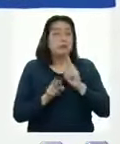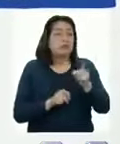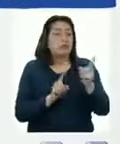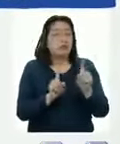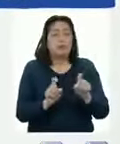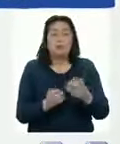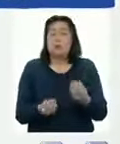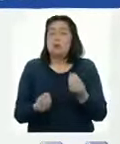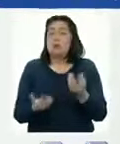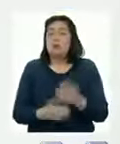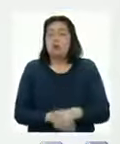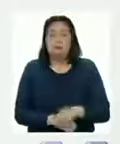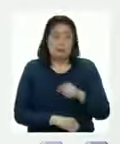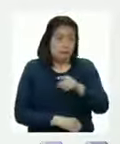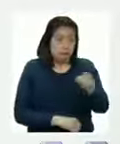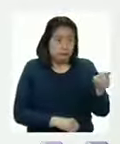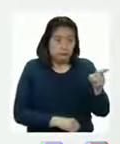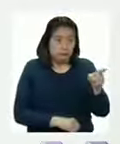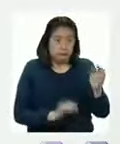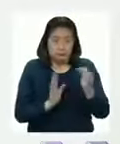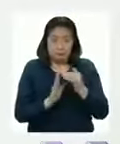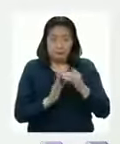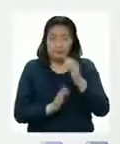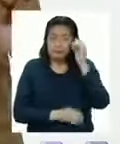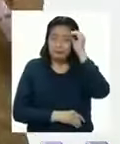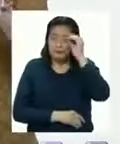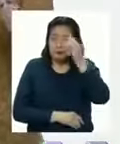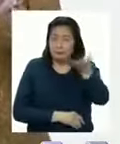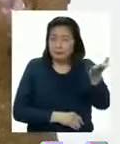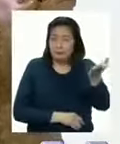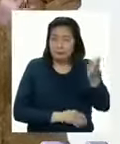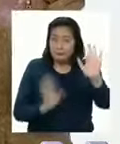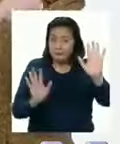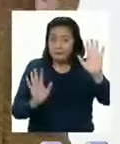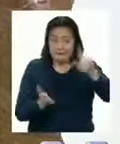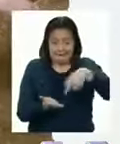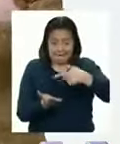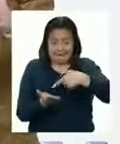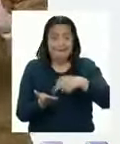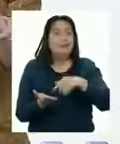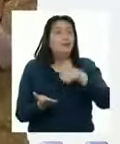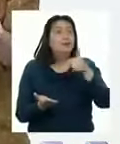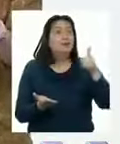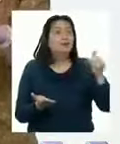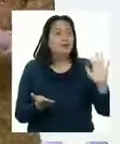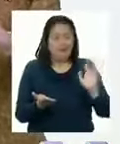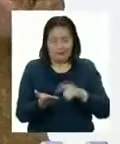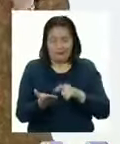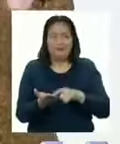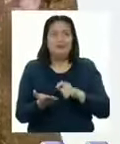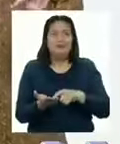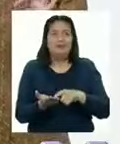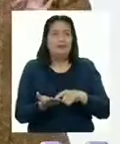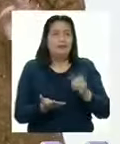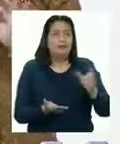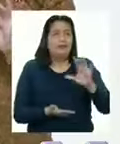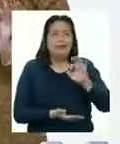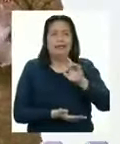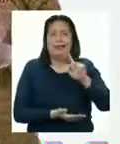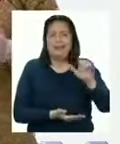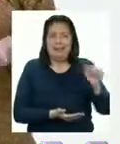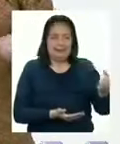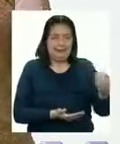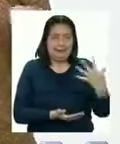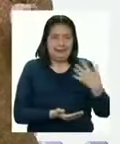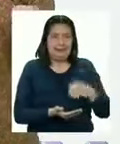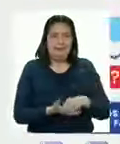a esta pregunta? Ustedes en casa, ¿qué opinan? Ay, me acaba de llegar otro mensaje de texto Es de Carla y